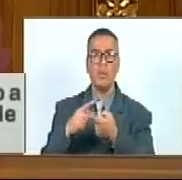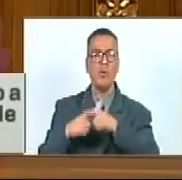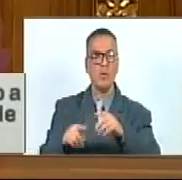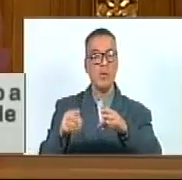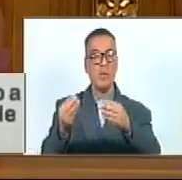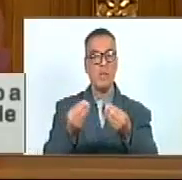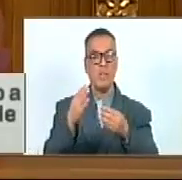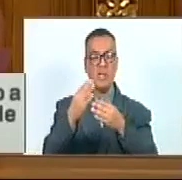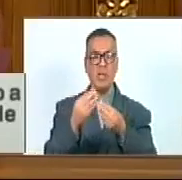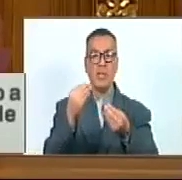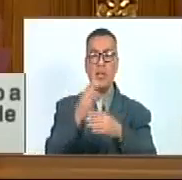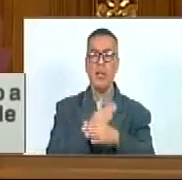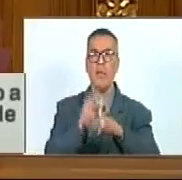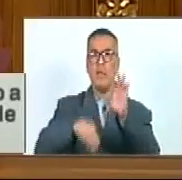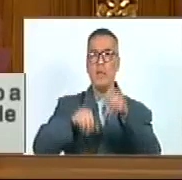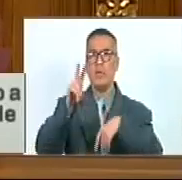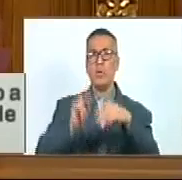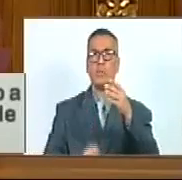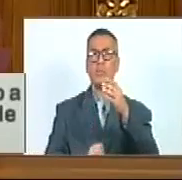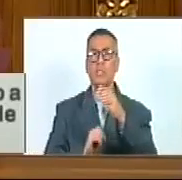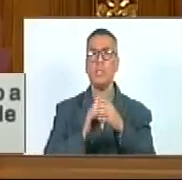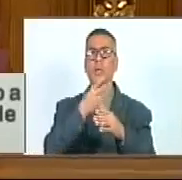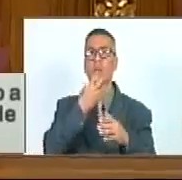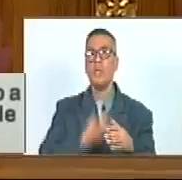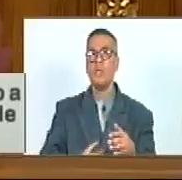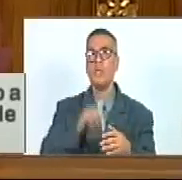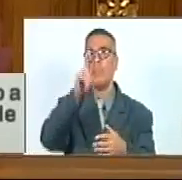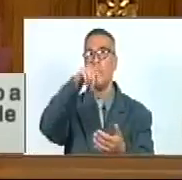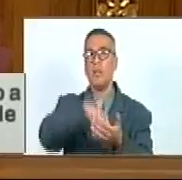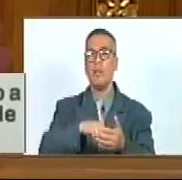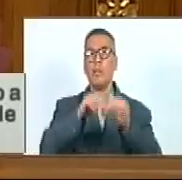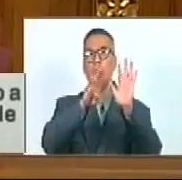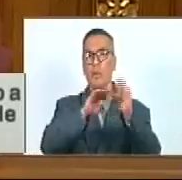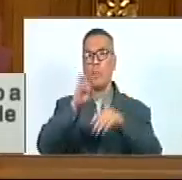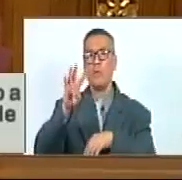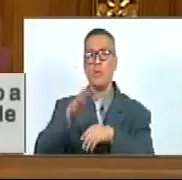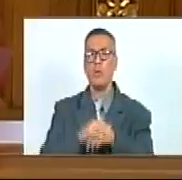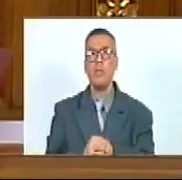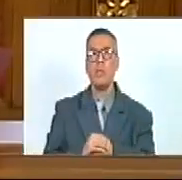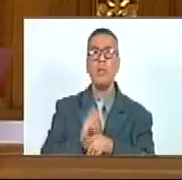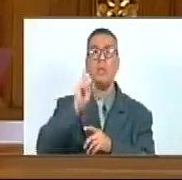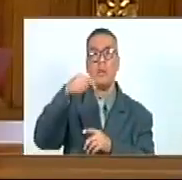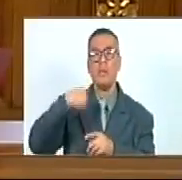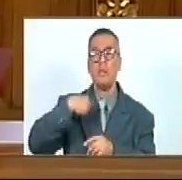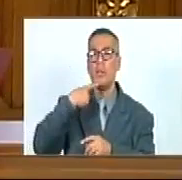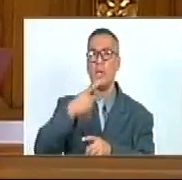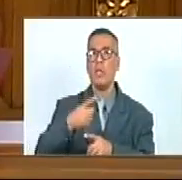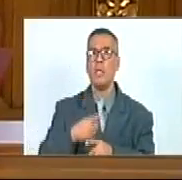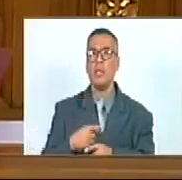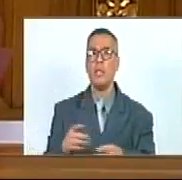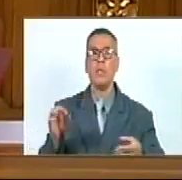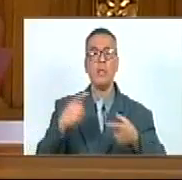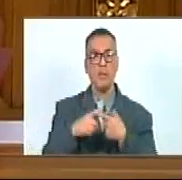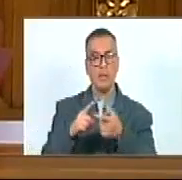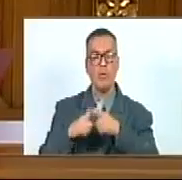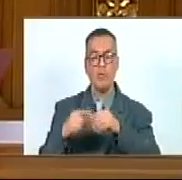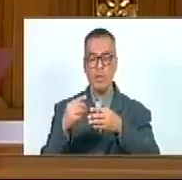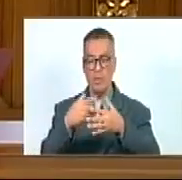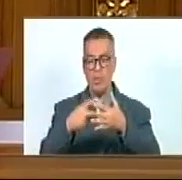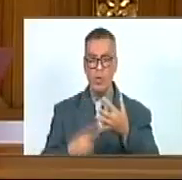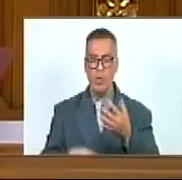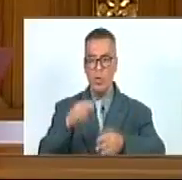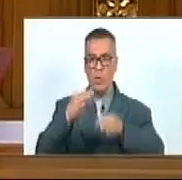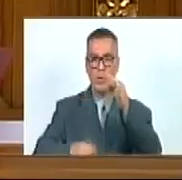Biológica El 12 De Diciembre De 1994 Así Como Se ha Adherido A Diversos Instrumentos